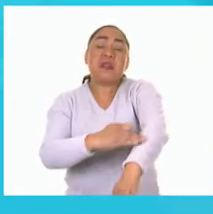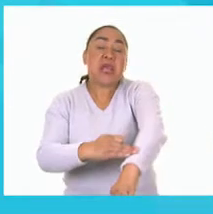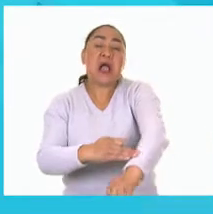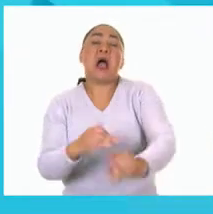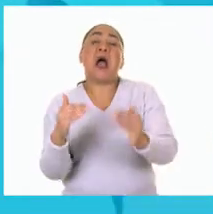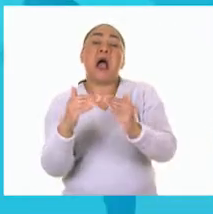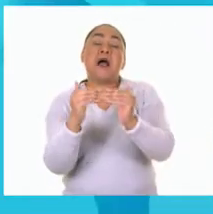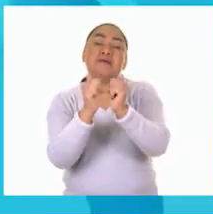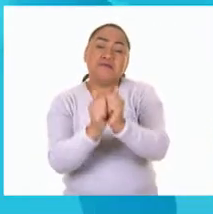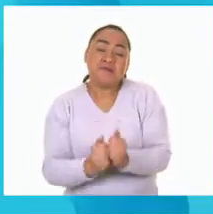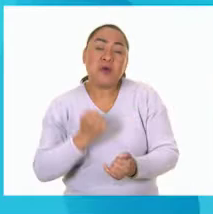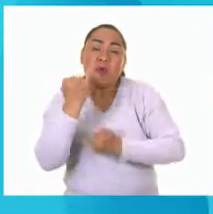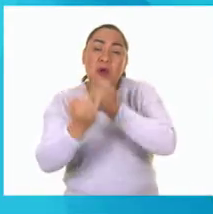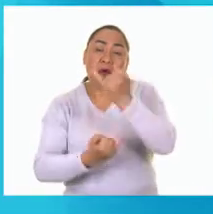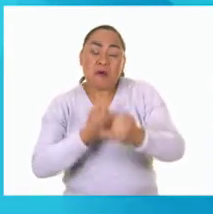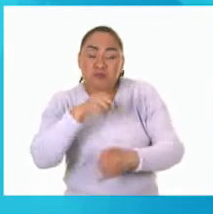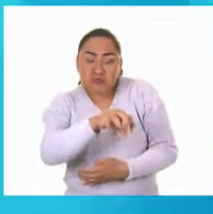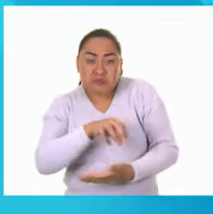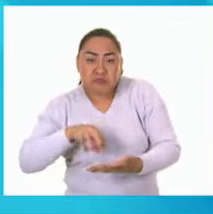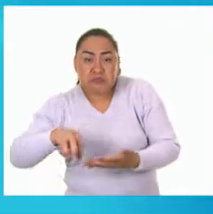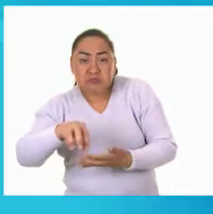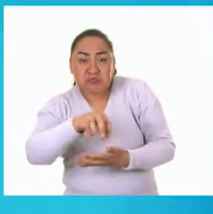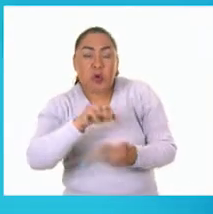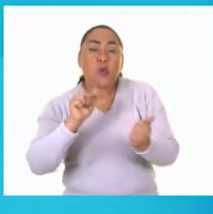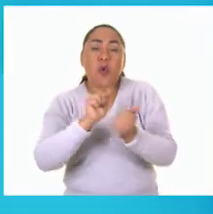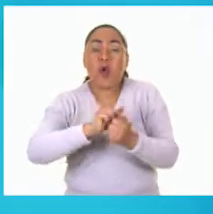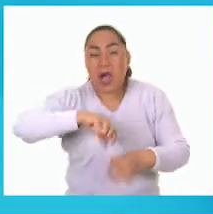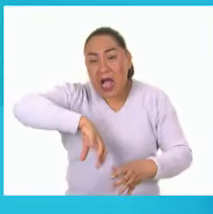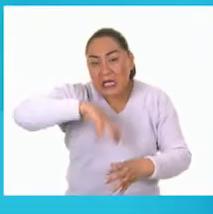de mesa mientras disfrutan palomitas también. Muy bien.